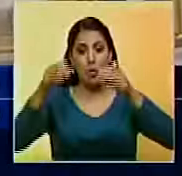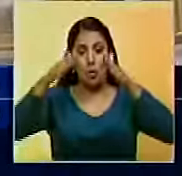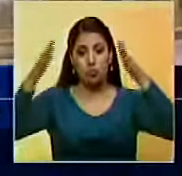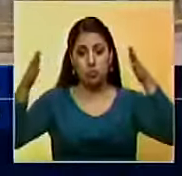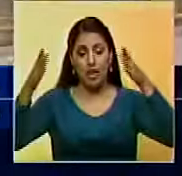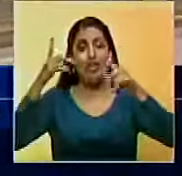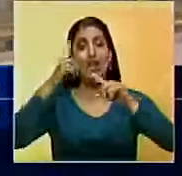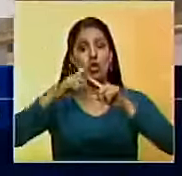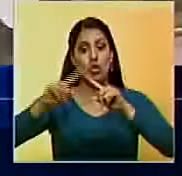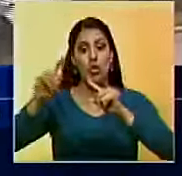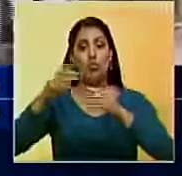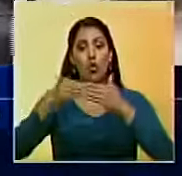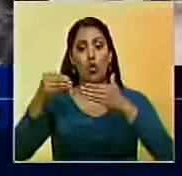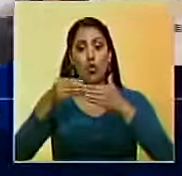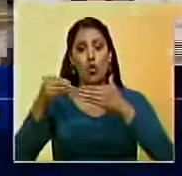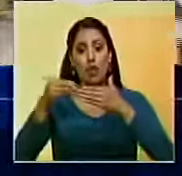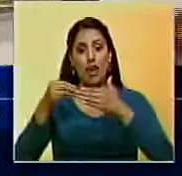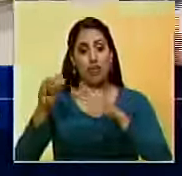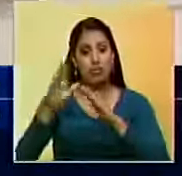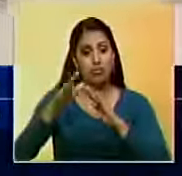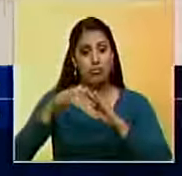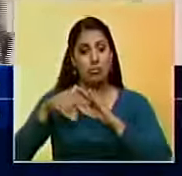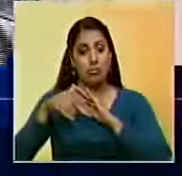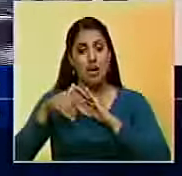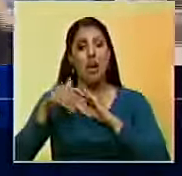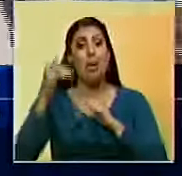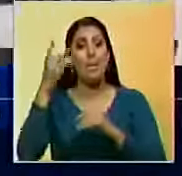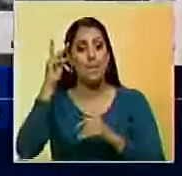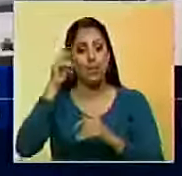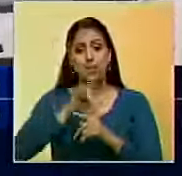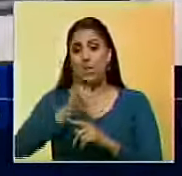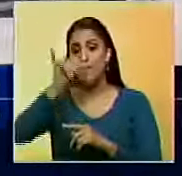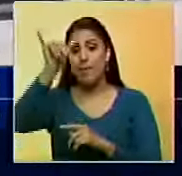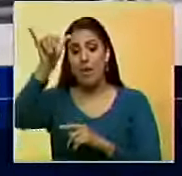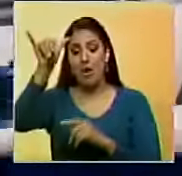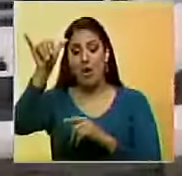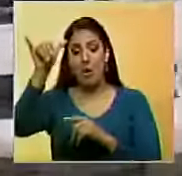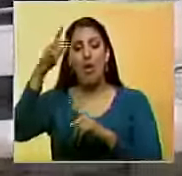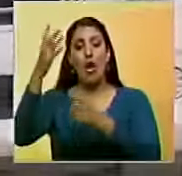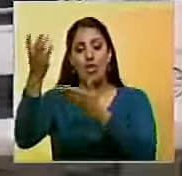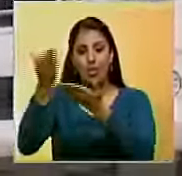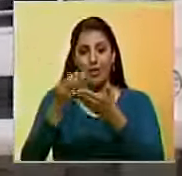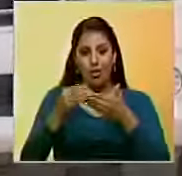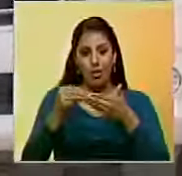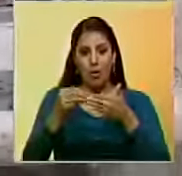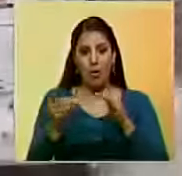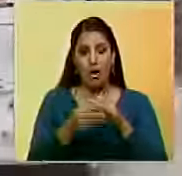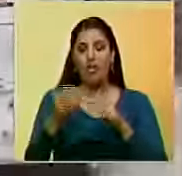y algunas divisas en moneda extranjera que la educadora tenía en su vivienda tras un viaje realizado hace pocos días.